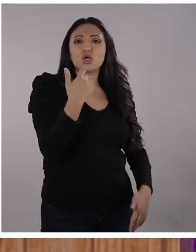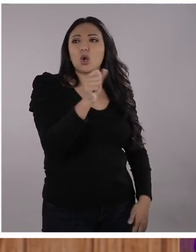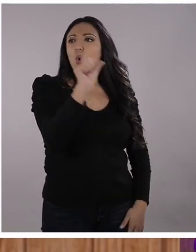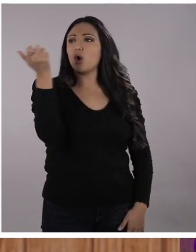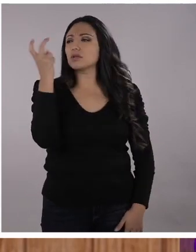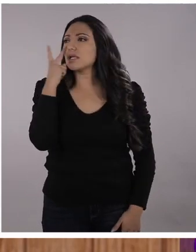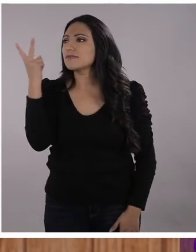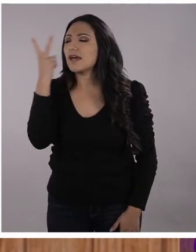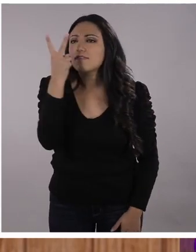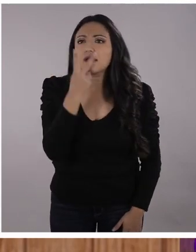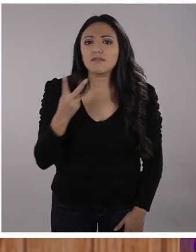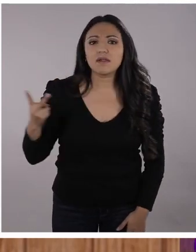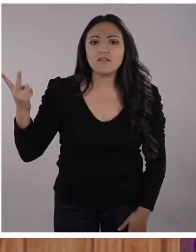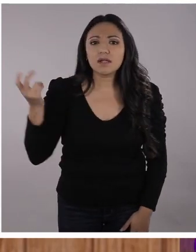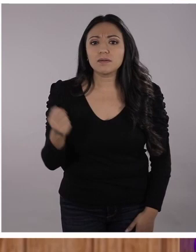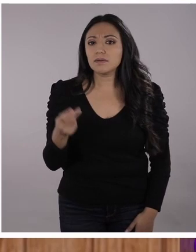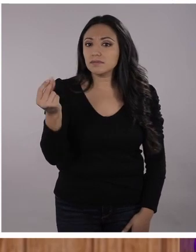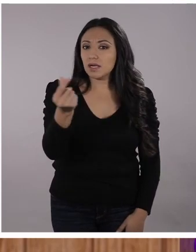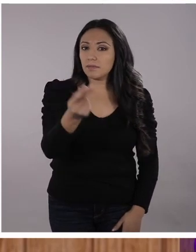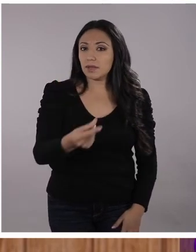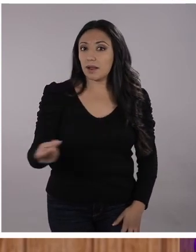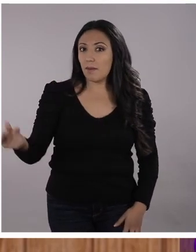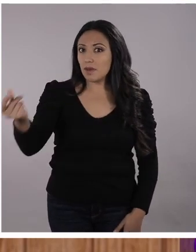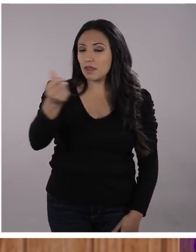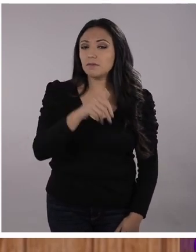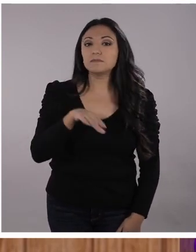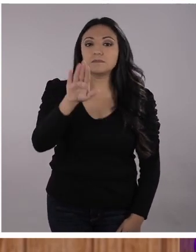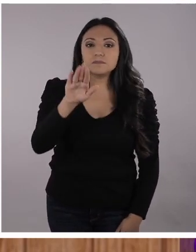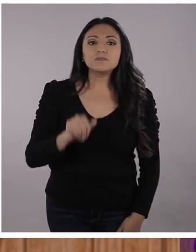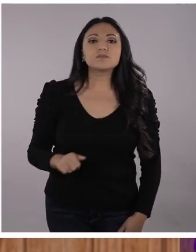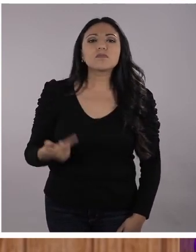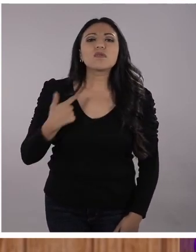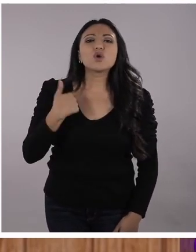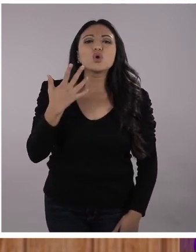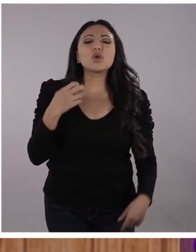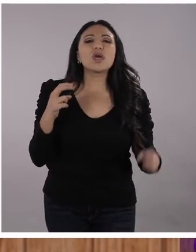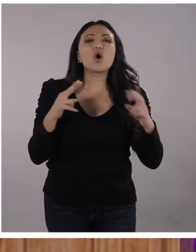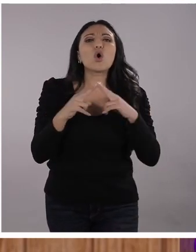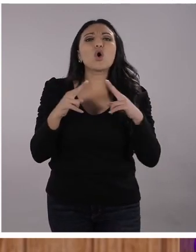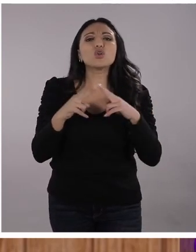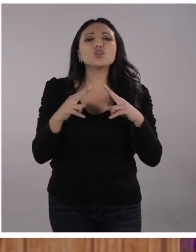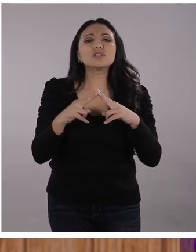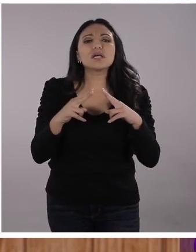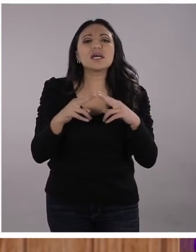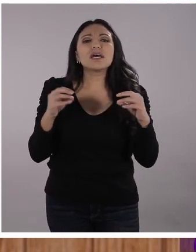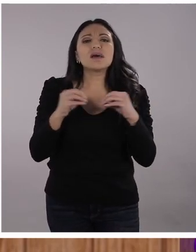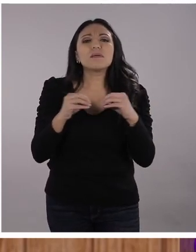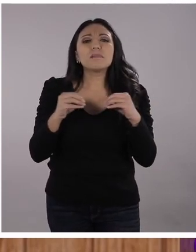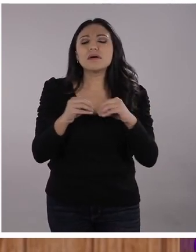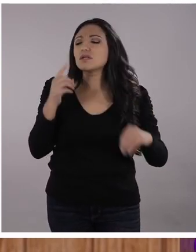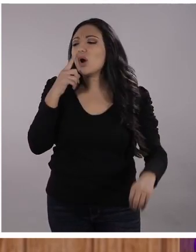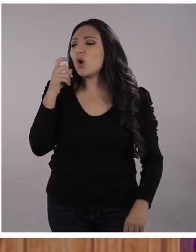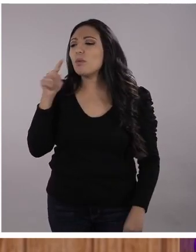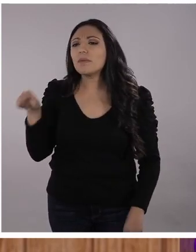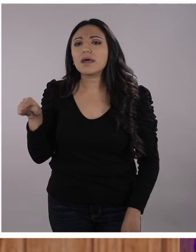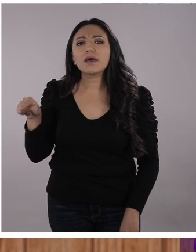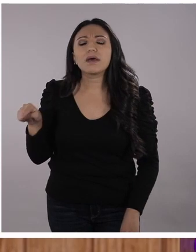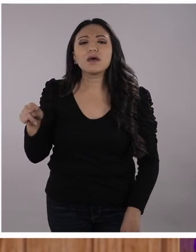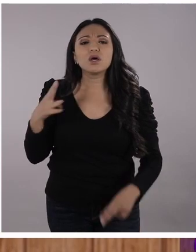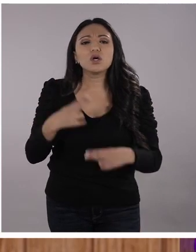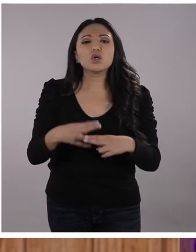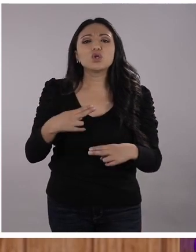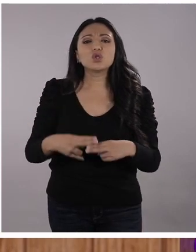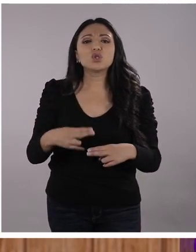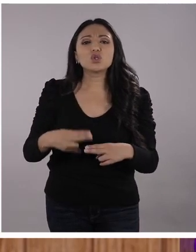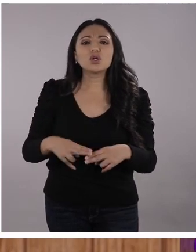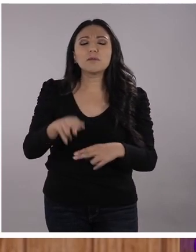quisiera extender, y esto lo voy a hacer así lo más rápido que pueda, es que quiero conocer más sobre este hombre muy interesante,